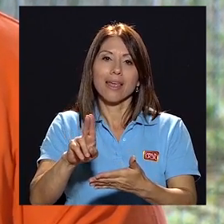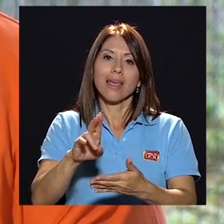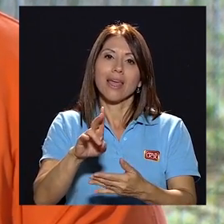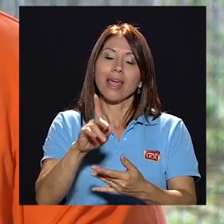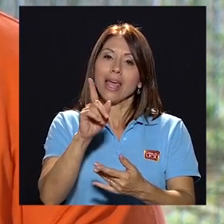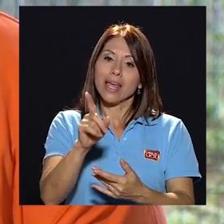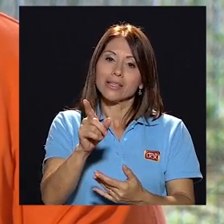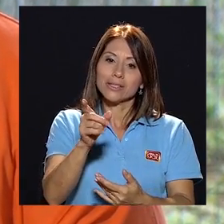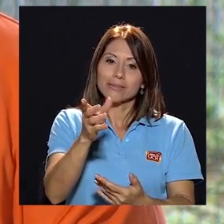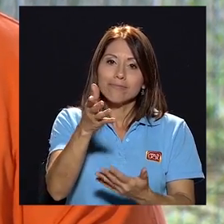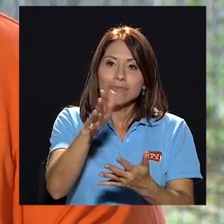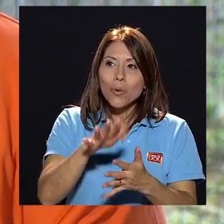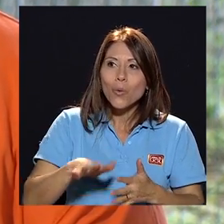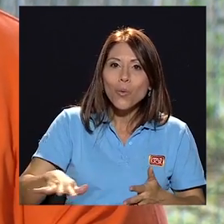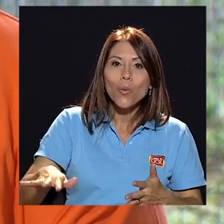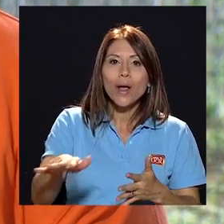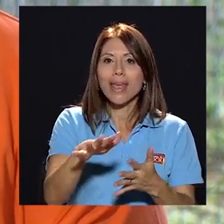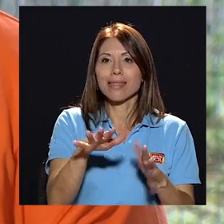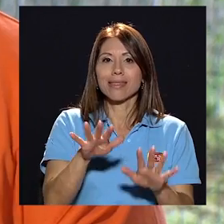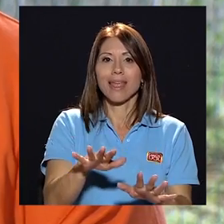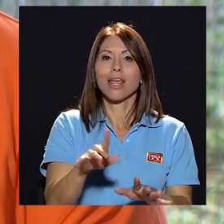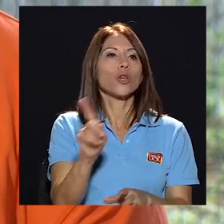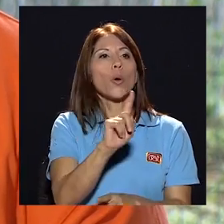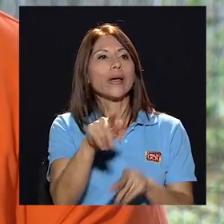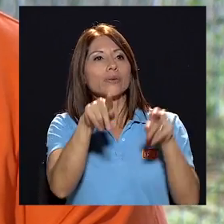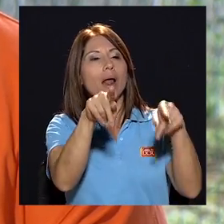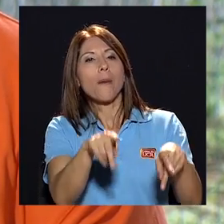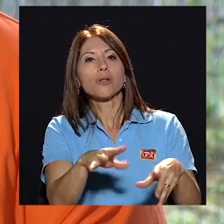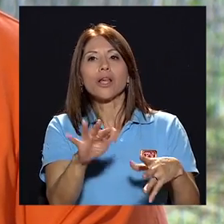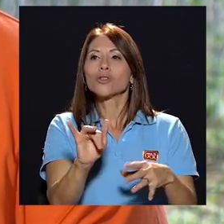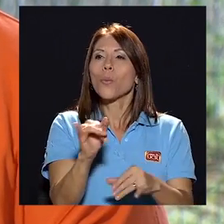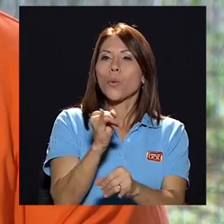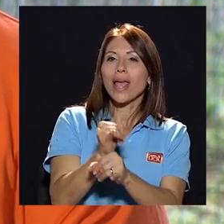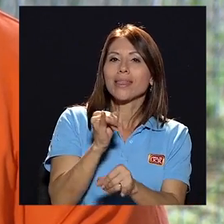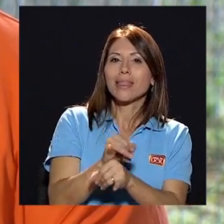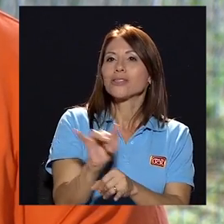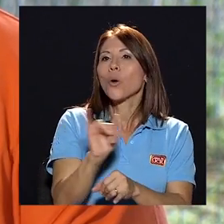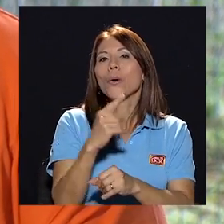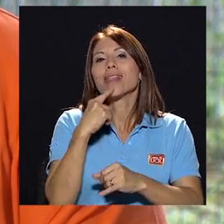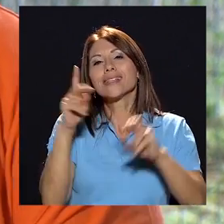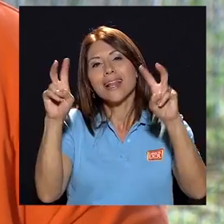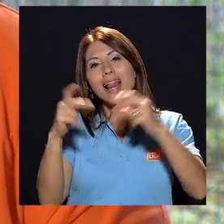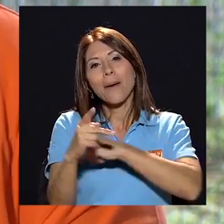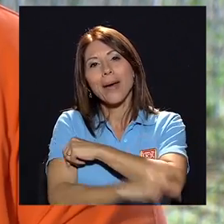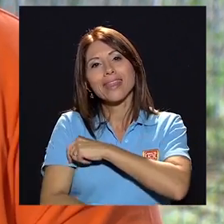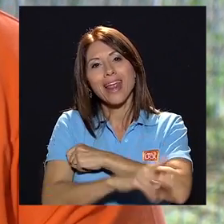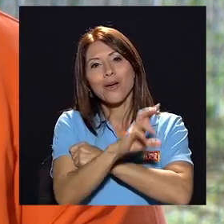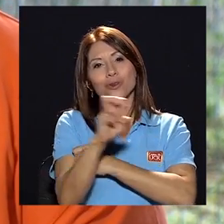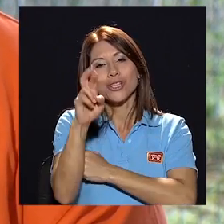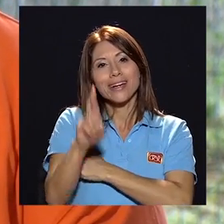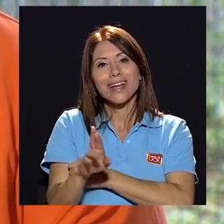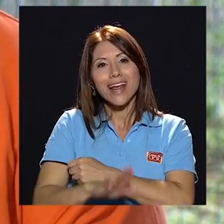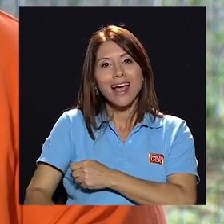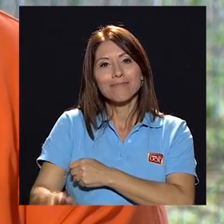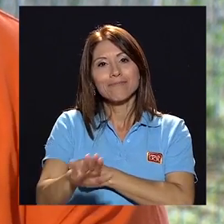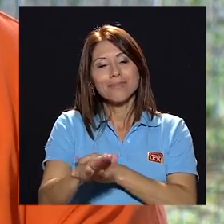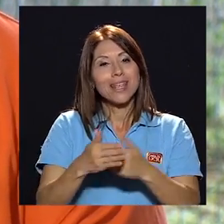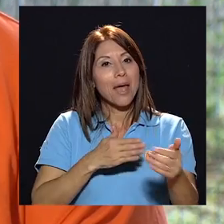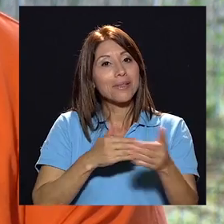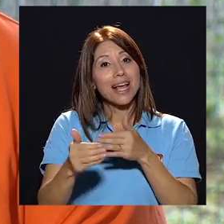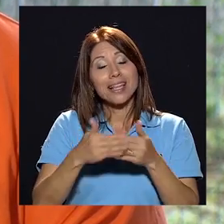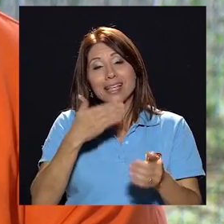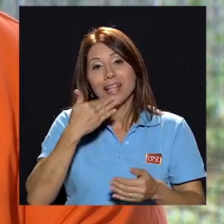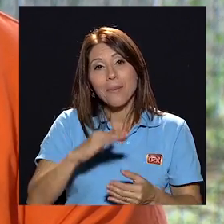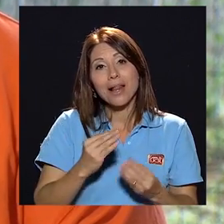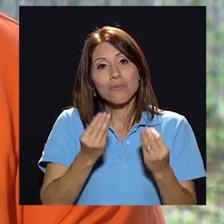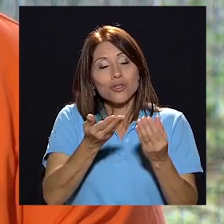es un ente, ¿verdad? No es fulano, sultano, sino es un ente. Es como decir, la patria. Costa Rica, a pesar de que